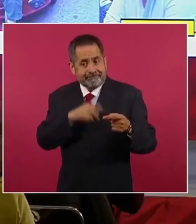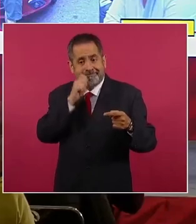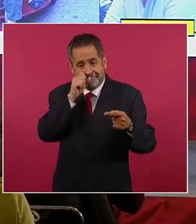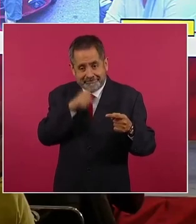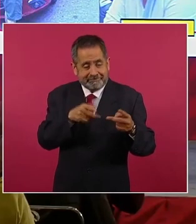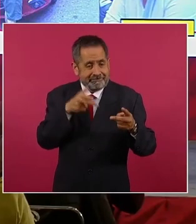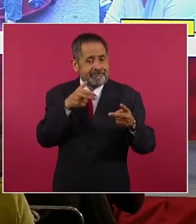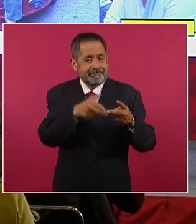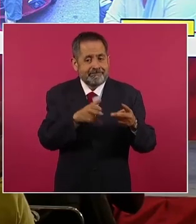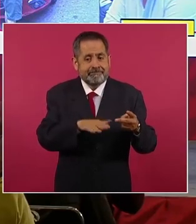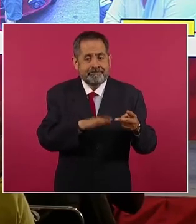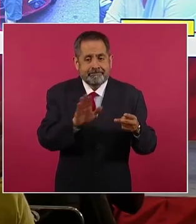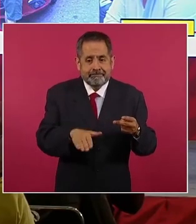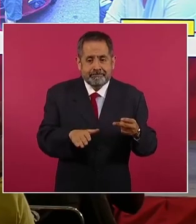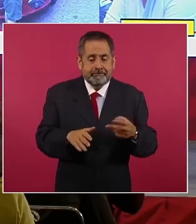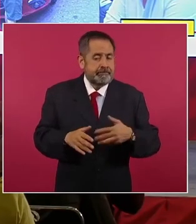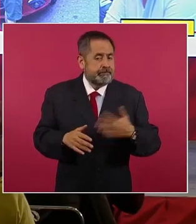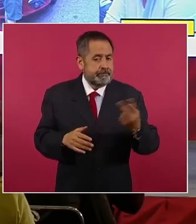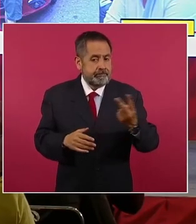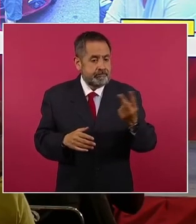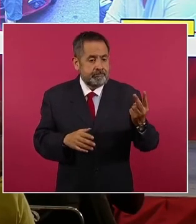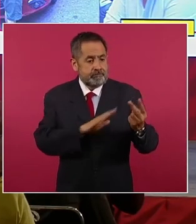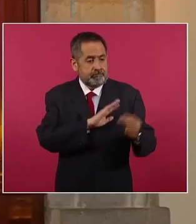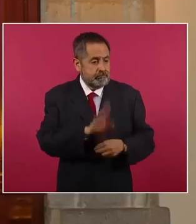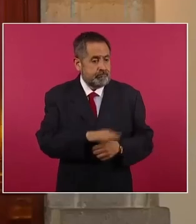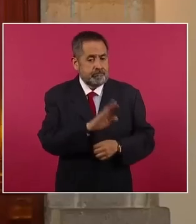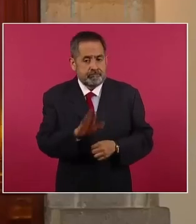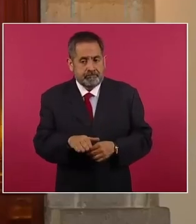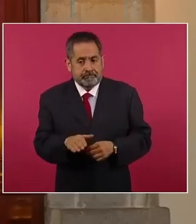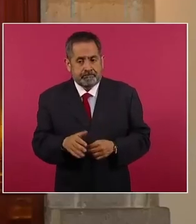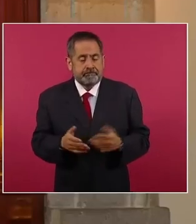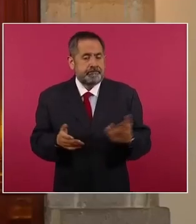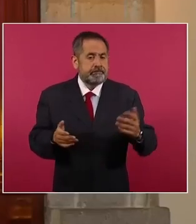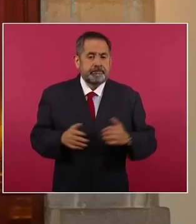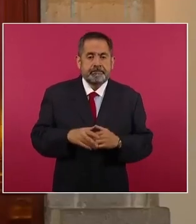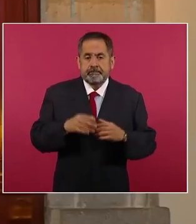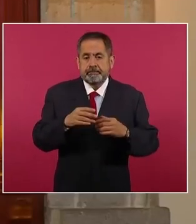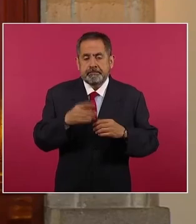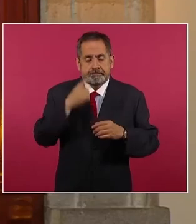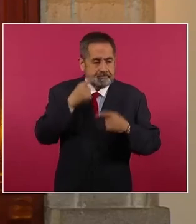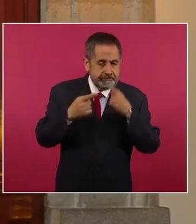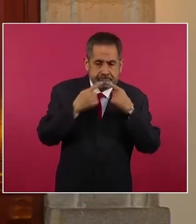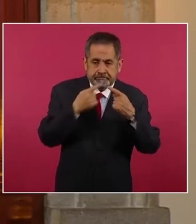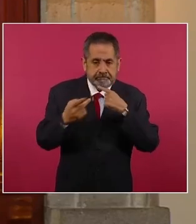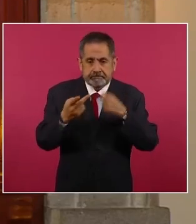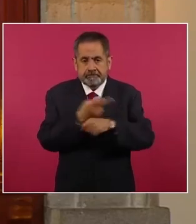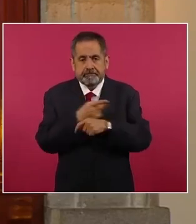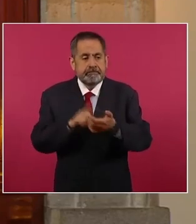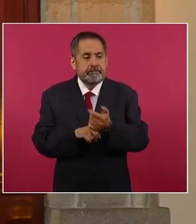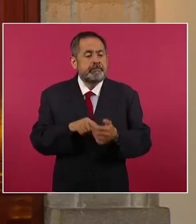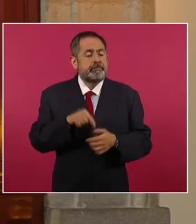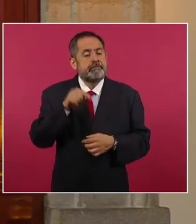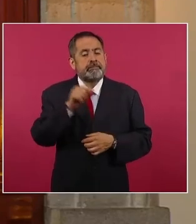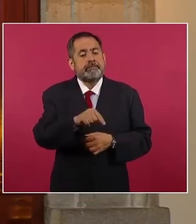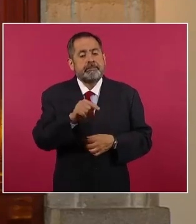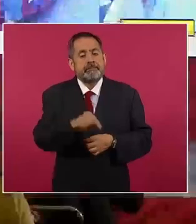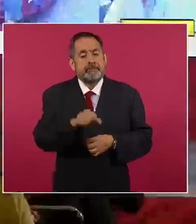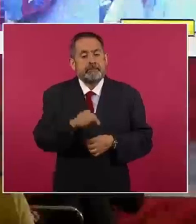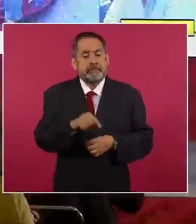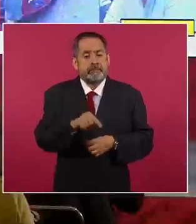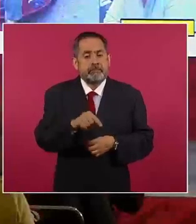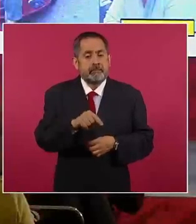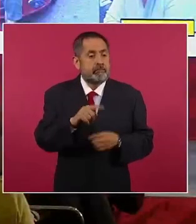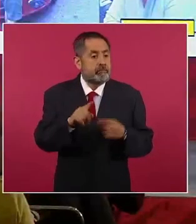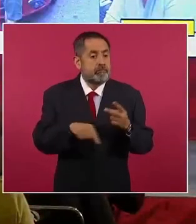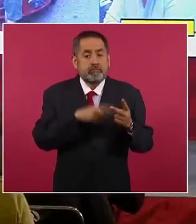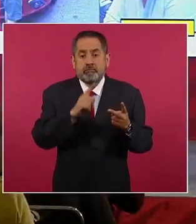Posteriormente, después del homicidio y derivado de una discusión en el lugar de los hechos, es asesinado una segunda